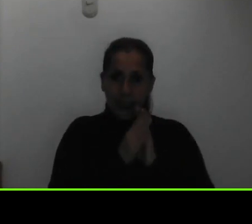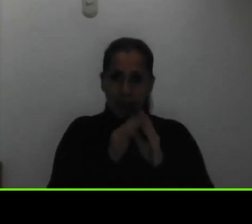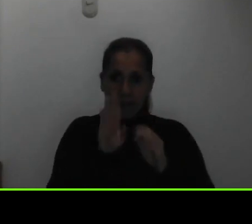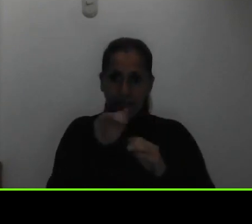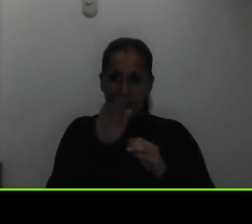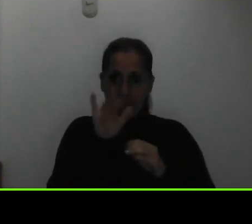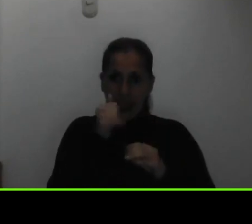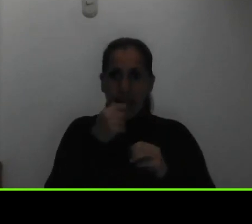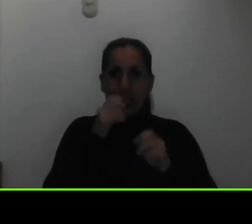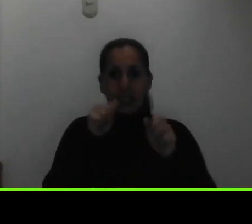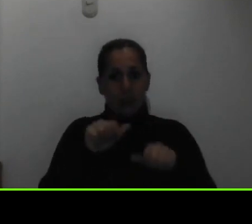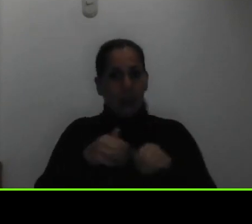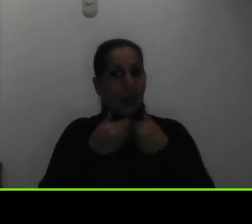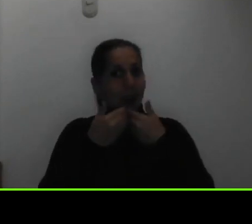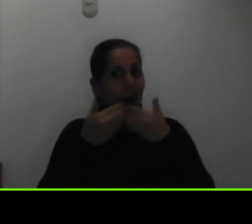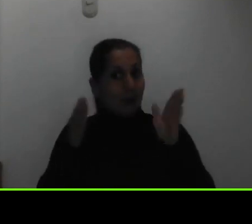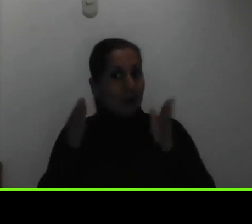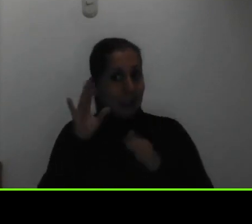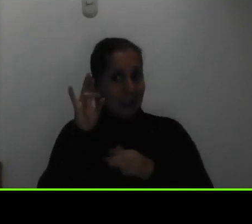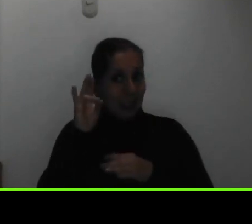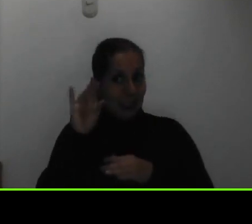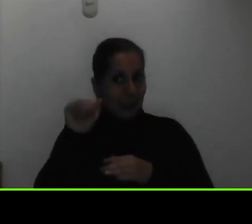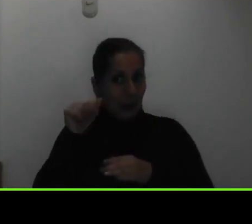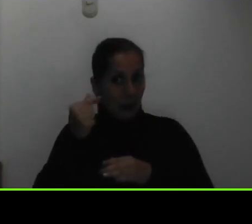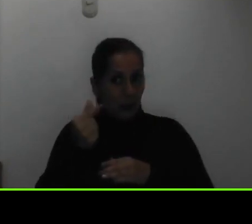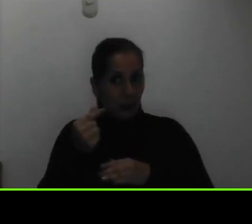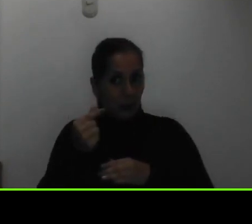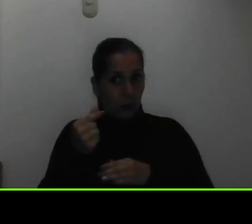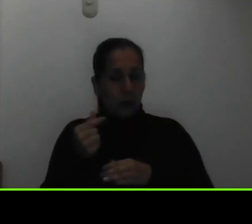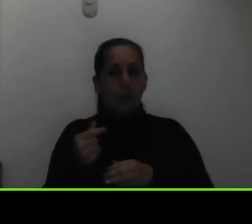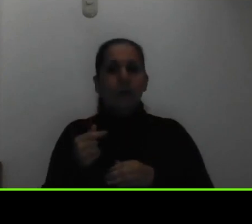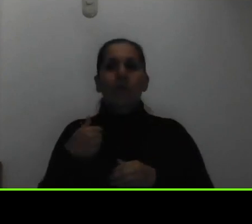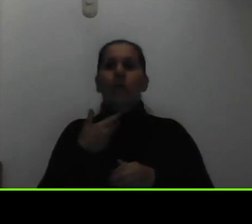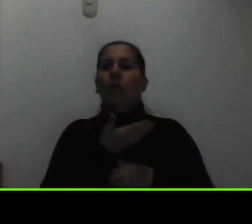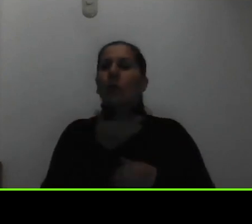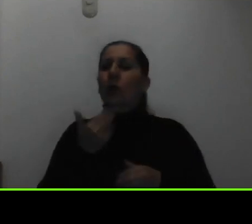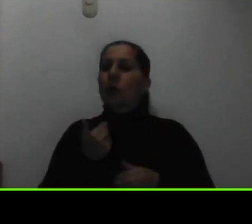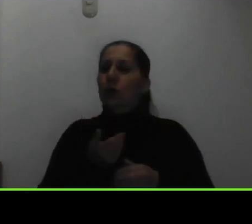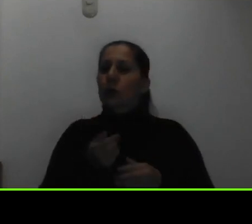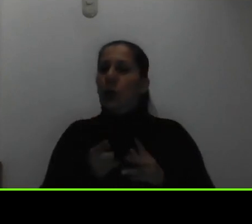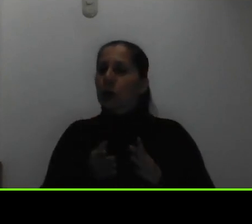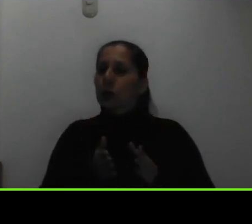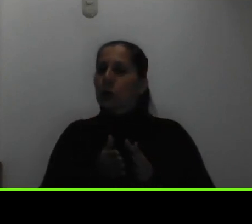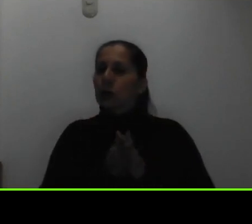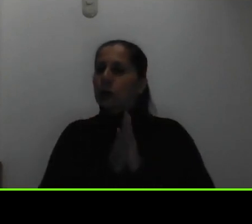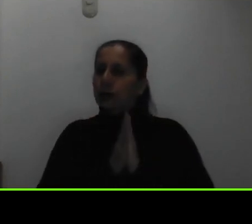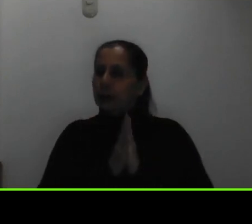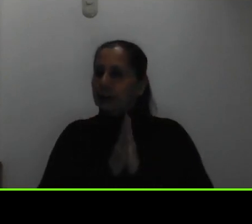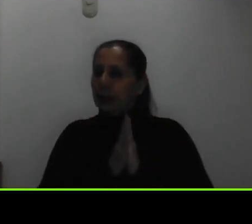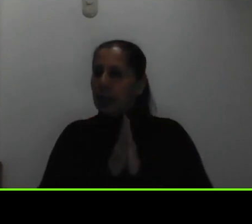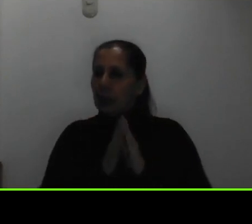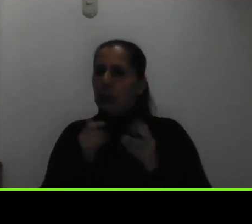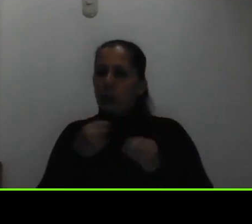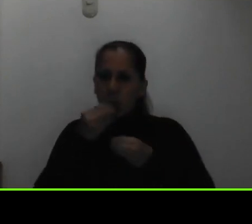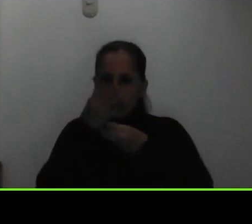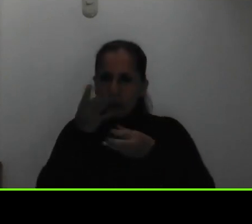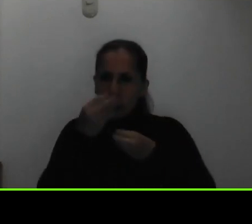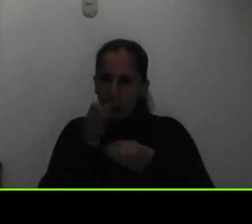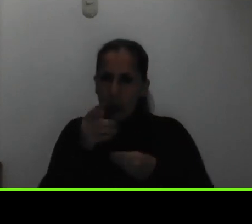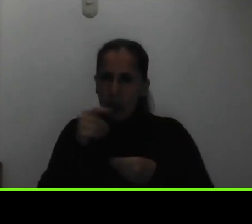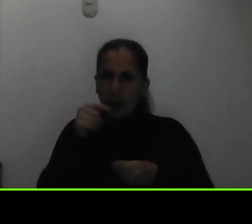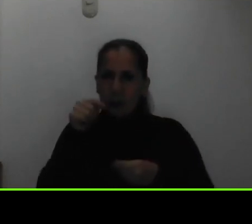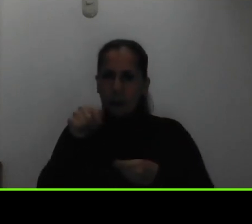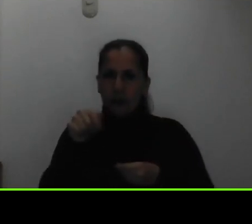habilitar el 7 de agosto dentro de las primeras cosas que nosotros les socializamos en esta